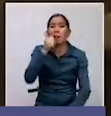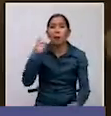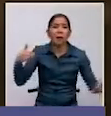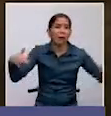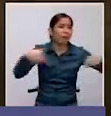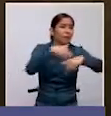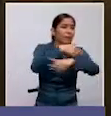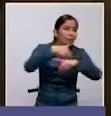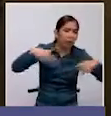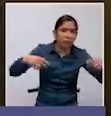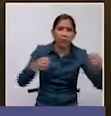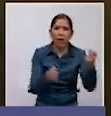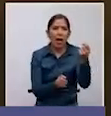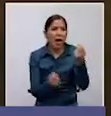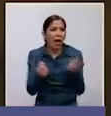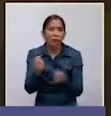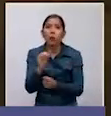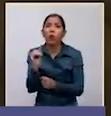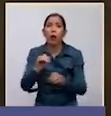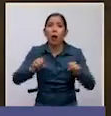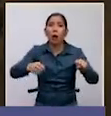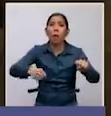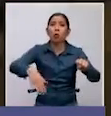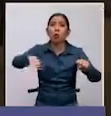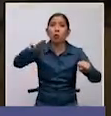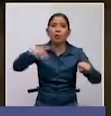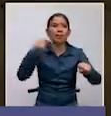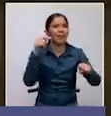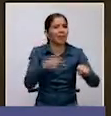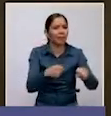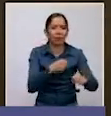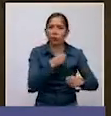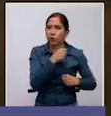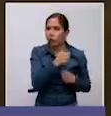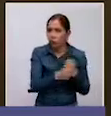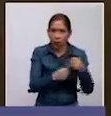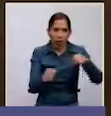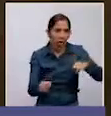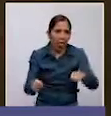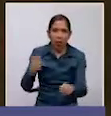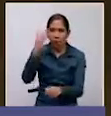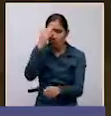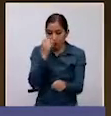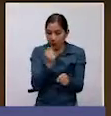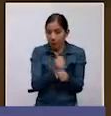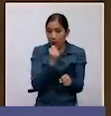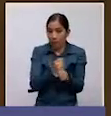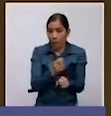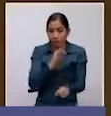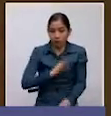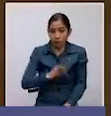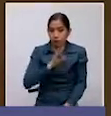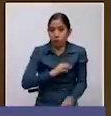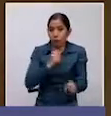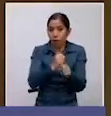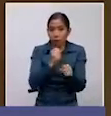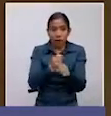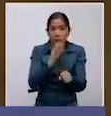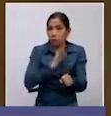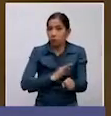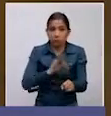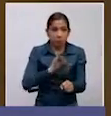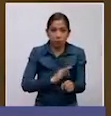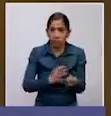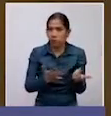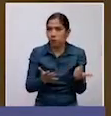especialmente el sector mototaxi, que ellos son los que sufren, que viven del día a día. No tienen, no tienen